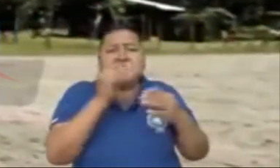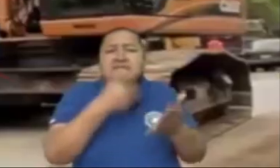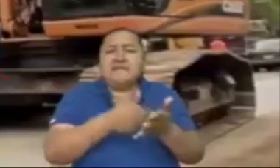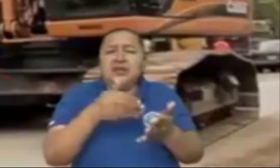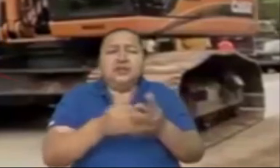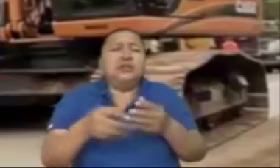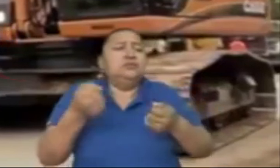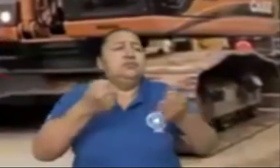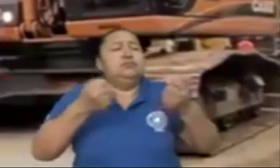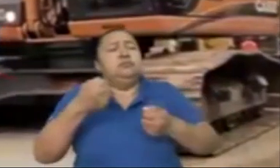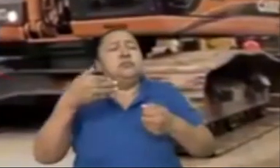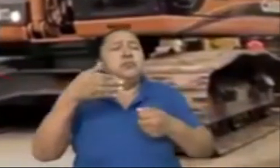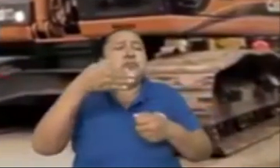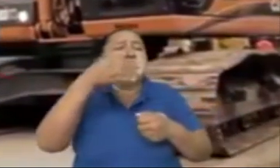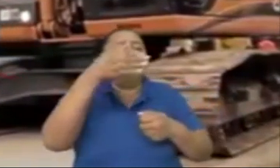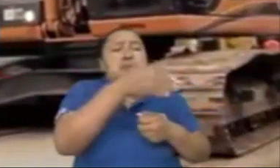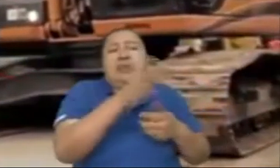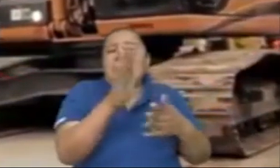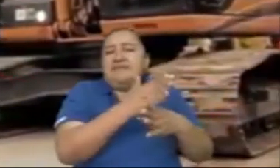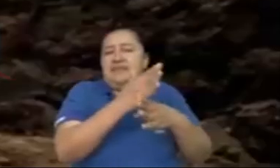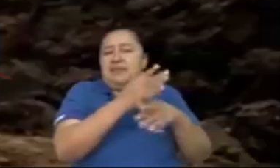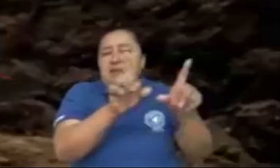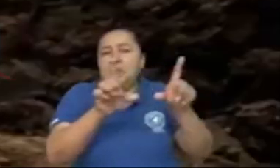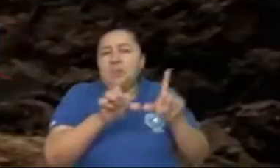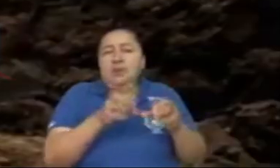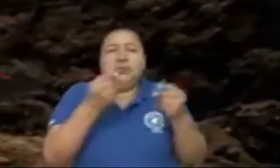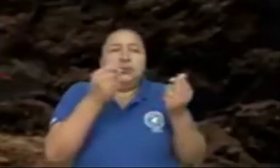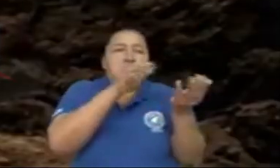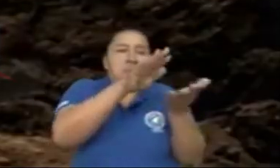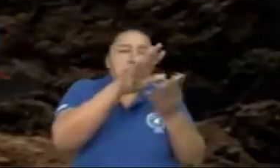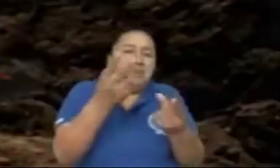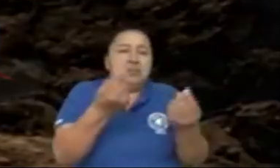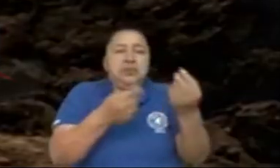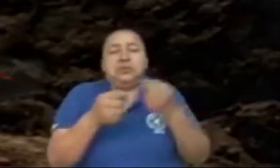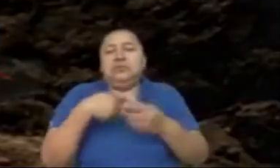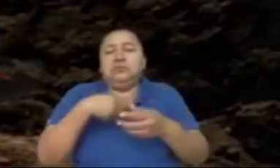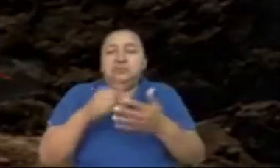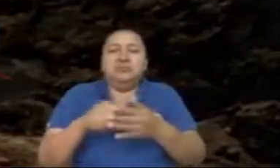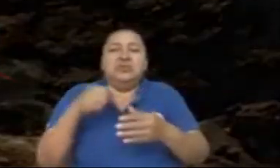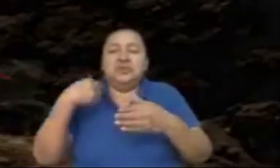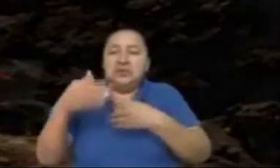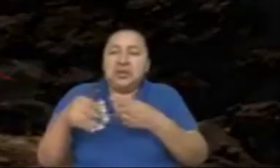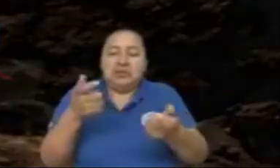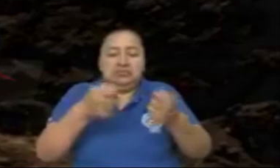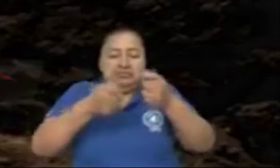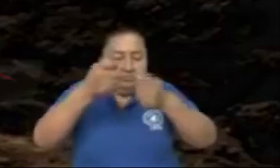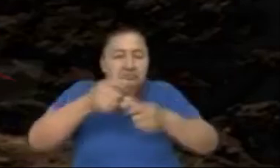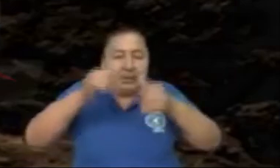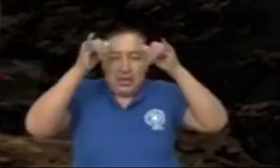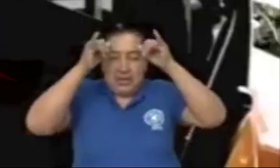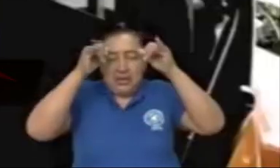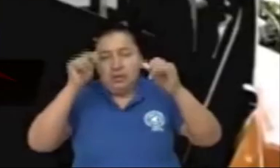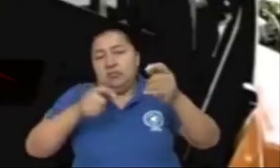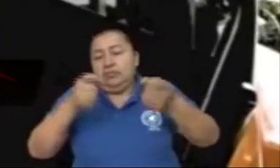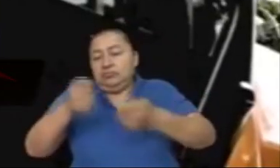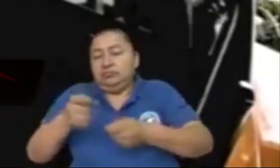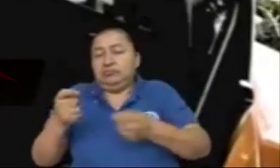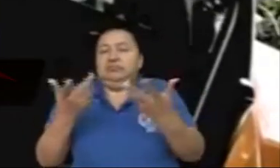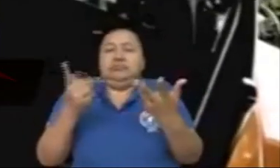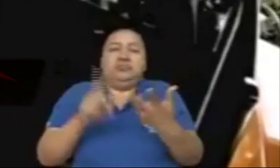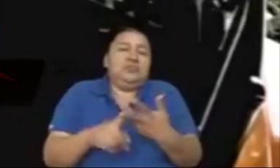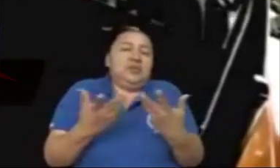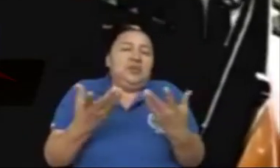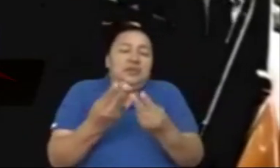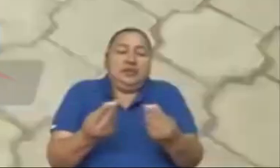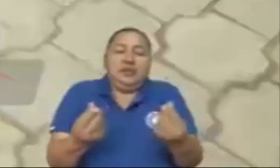los factores de la economía, la producción agropecuaria, ganadera y agrícola, va a tener mejores